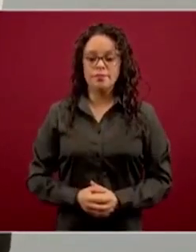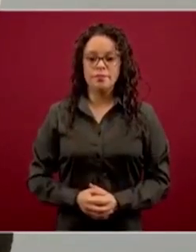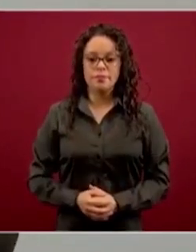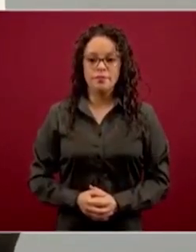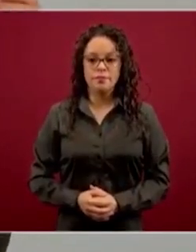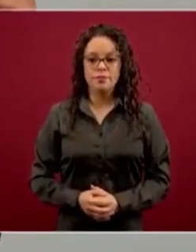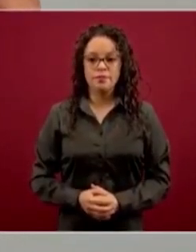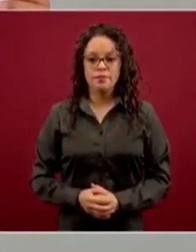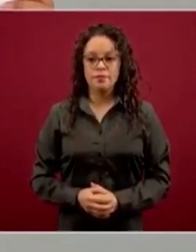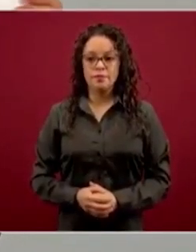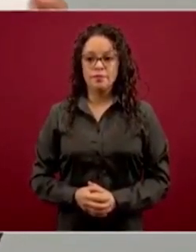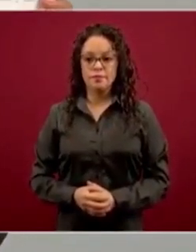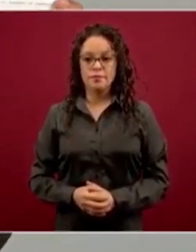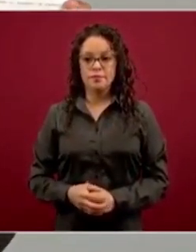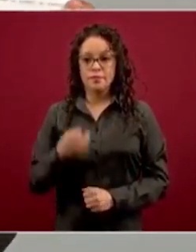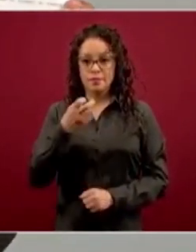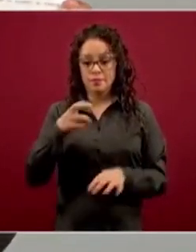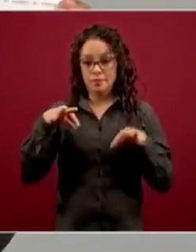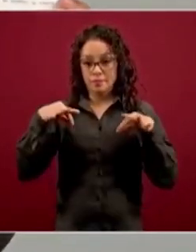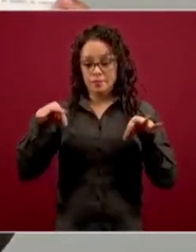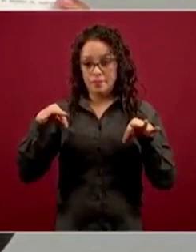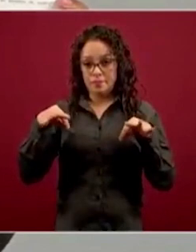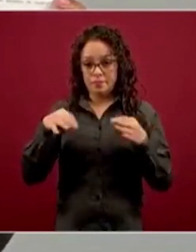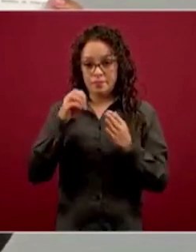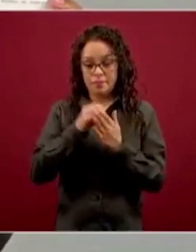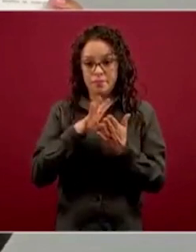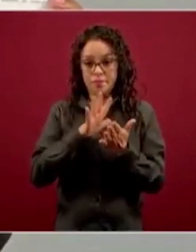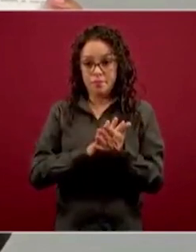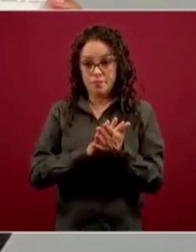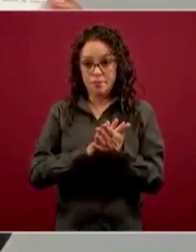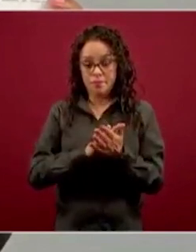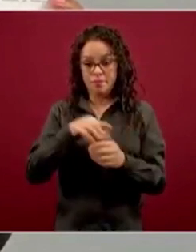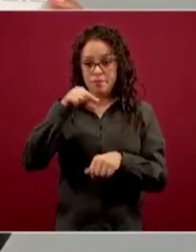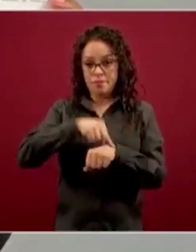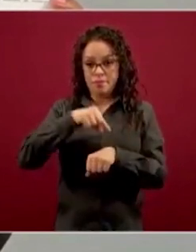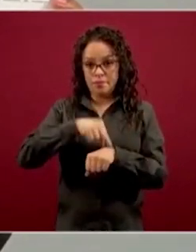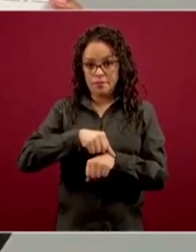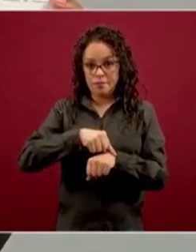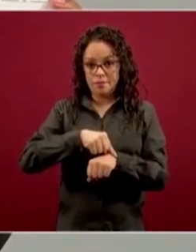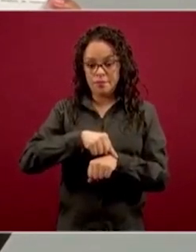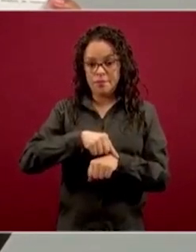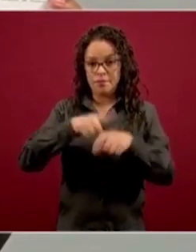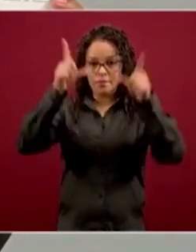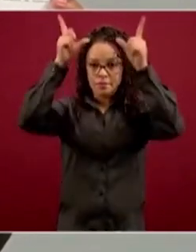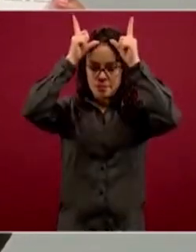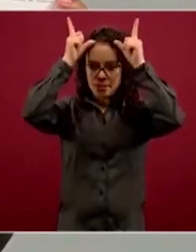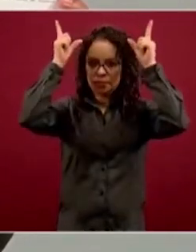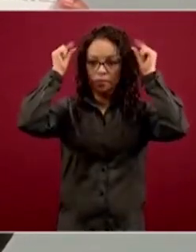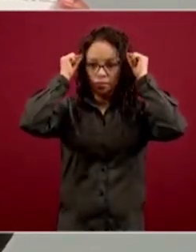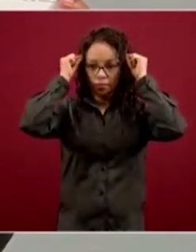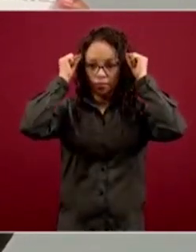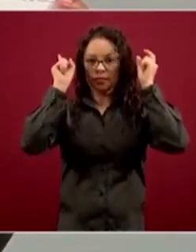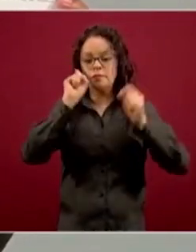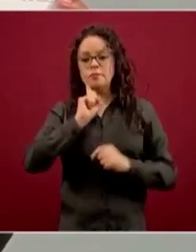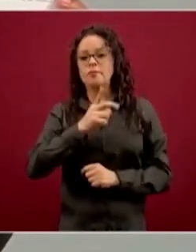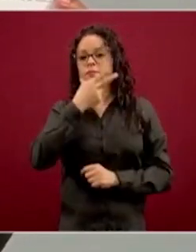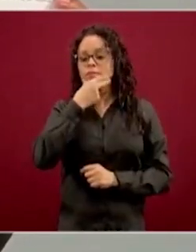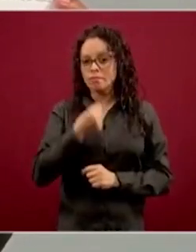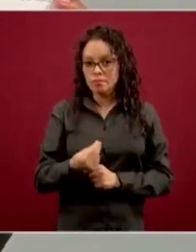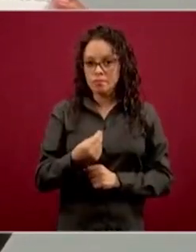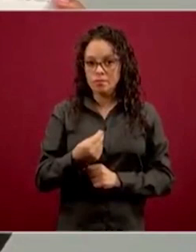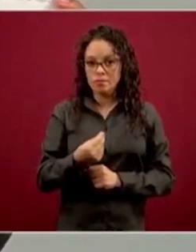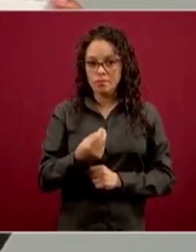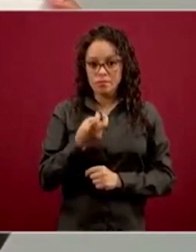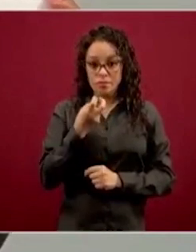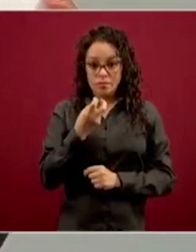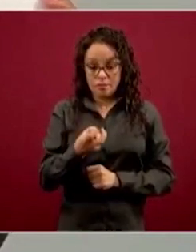nombramiento de los binomios médico-enfermera y médica-enfermero para el control de estos equipos de